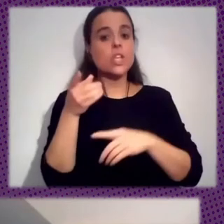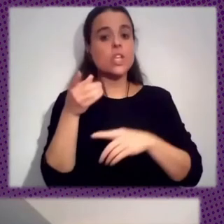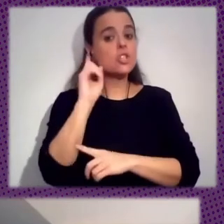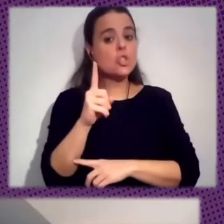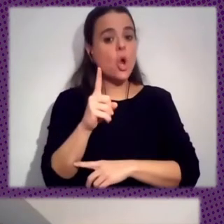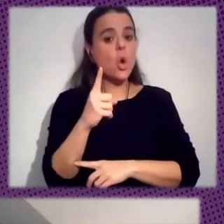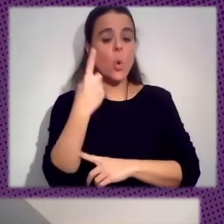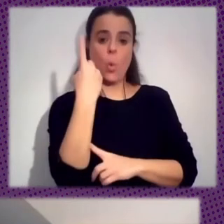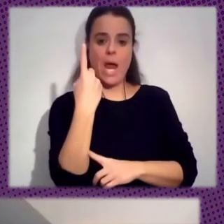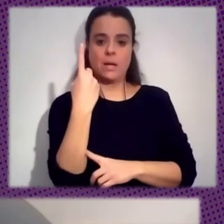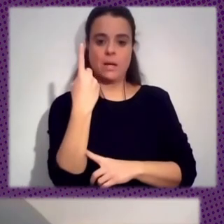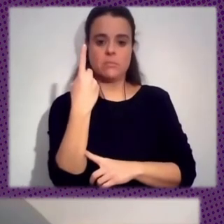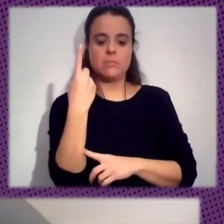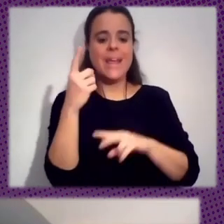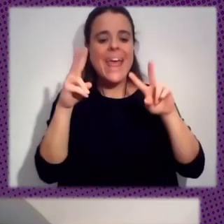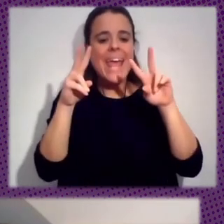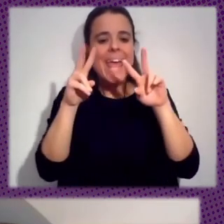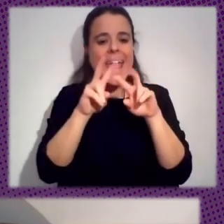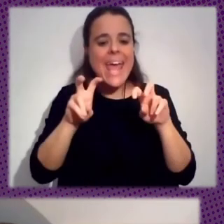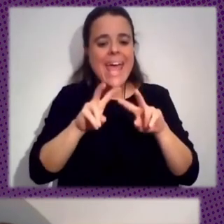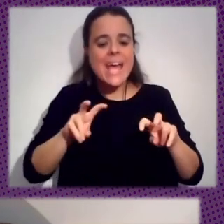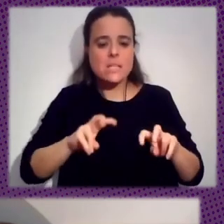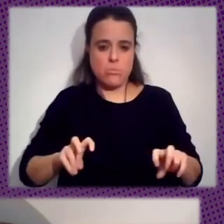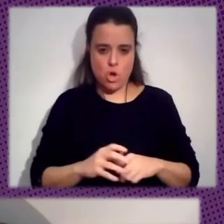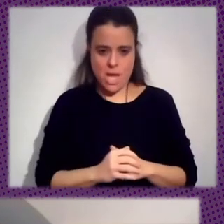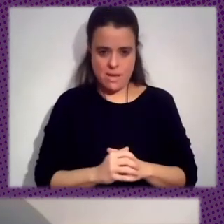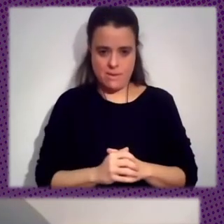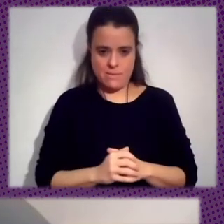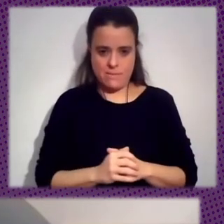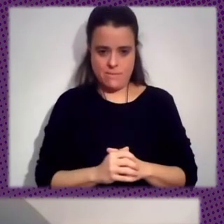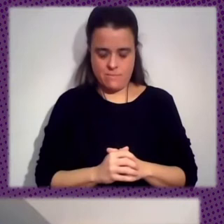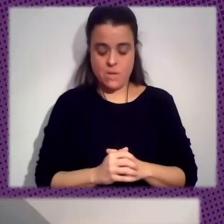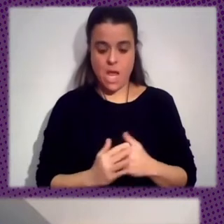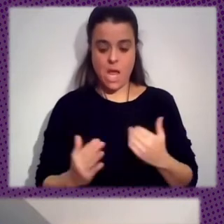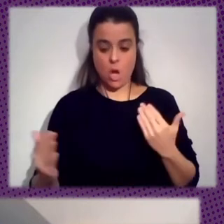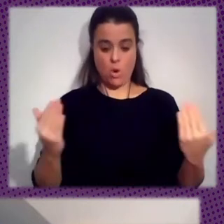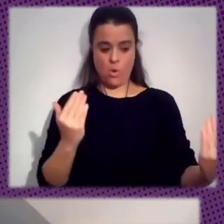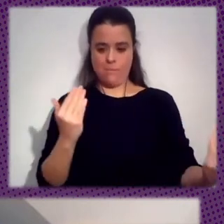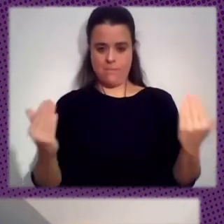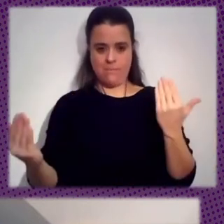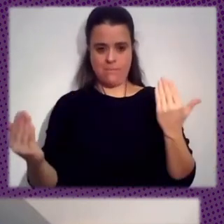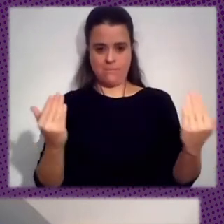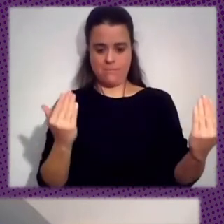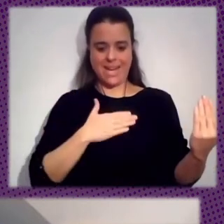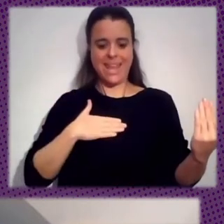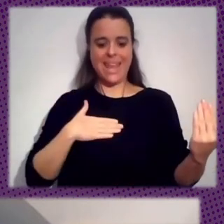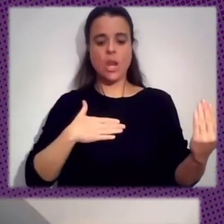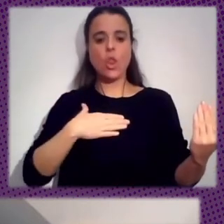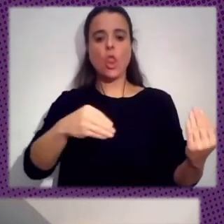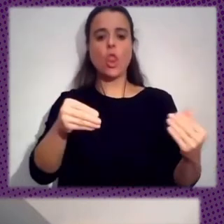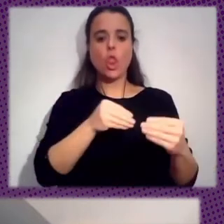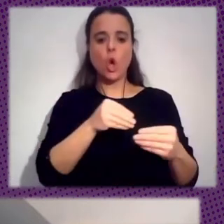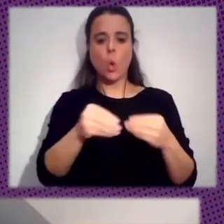Y Aquí En Esta Comparación Transhistórica Digamos Quiero Comparar Dos Documentos El